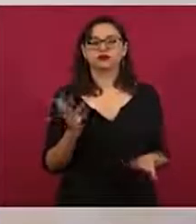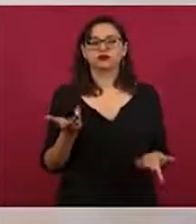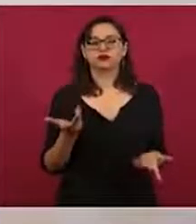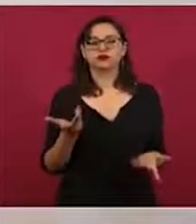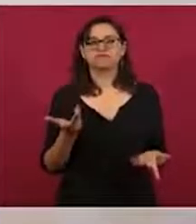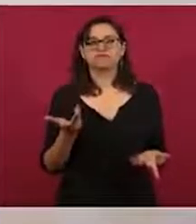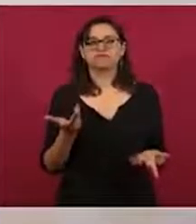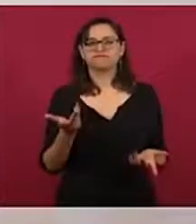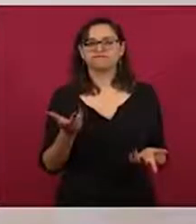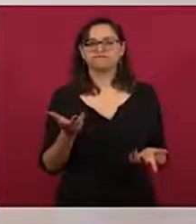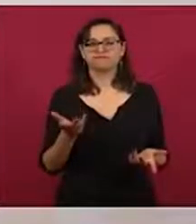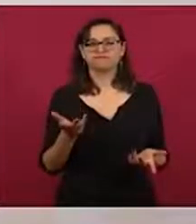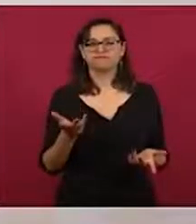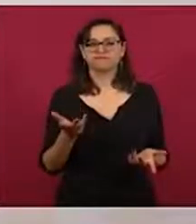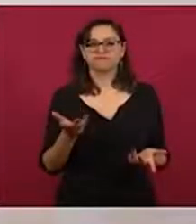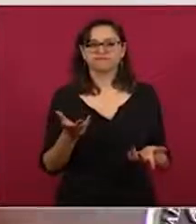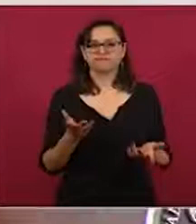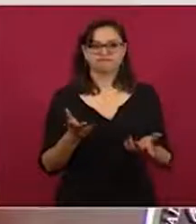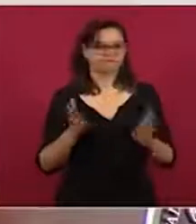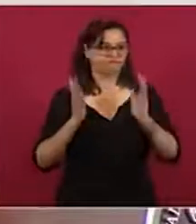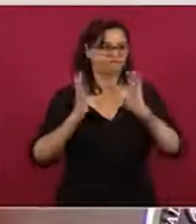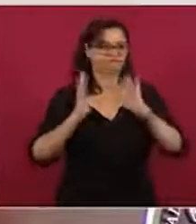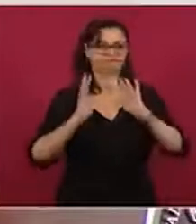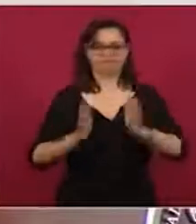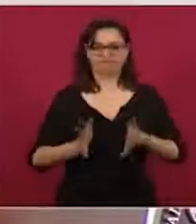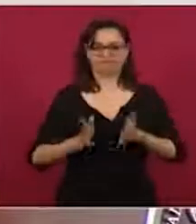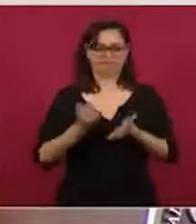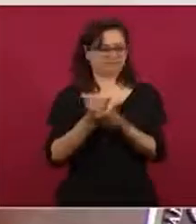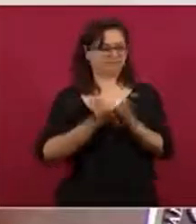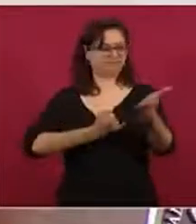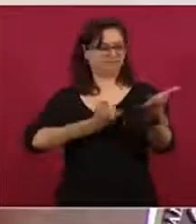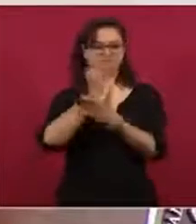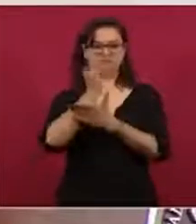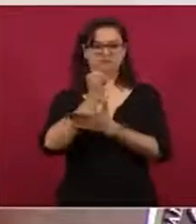presentar todas las denuncias,